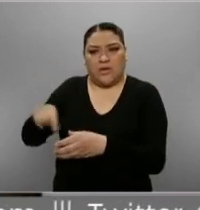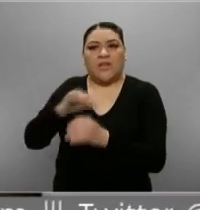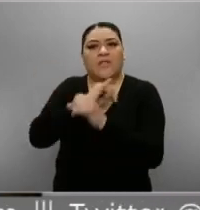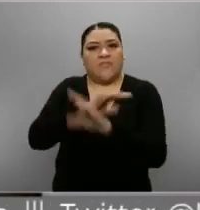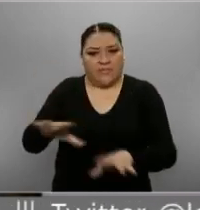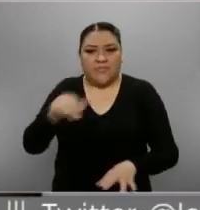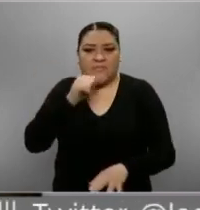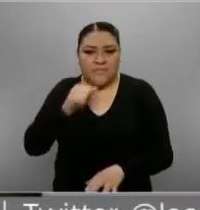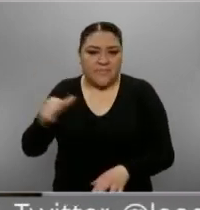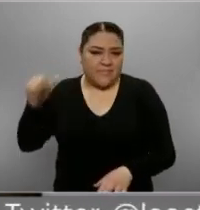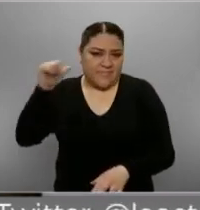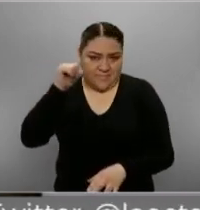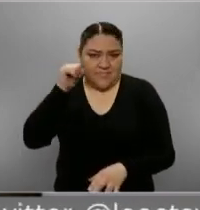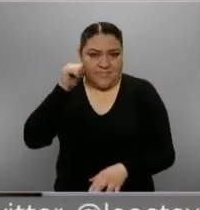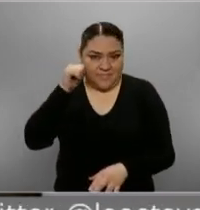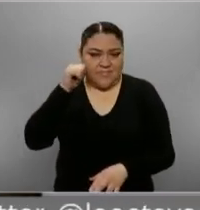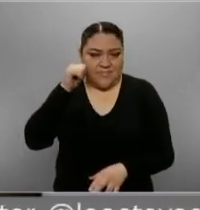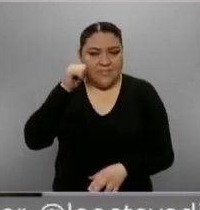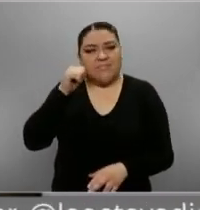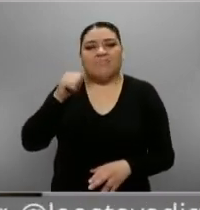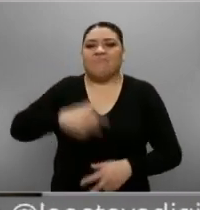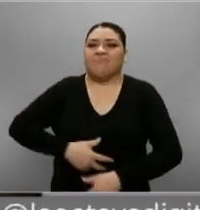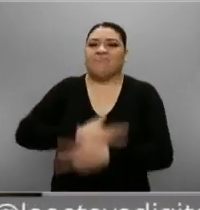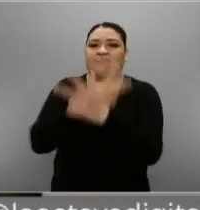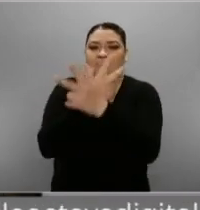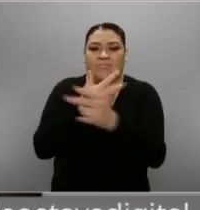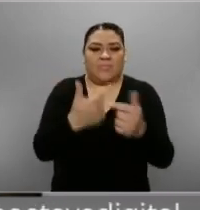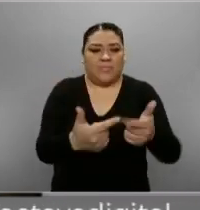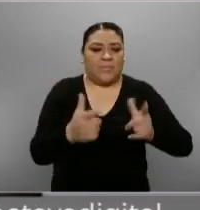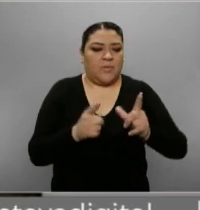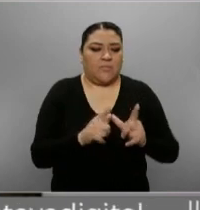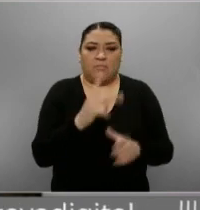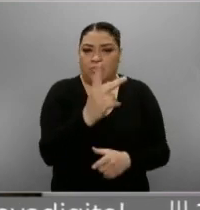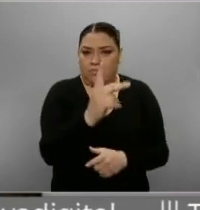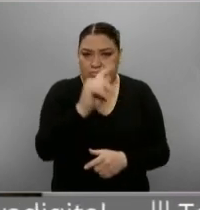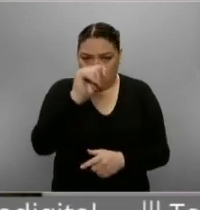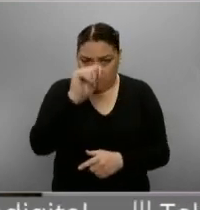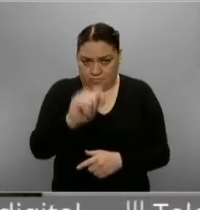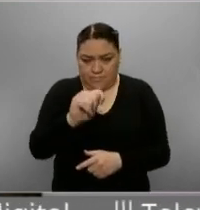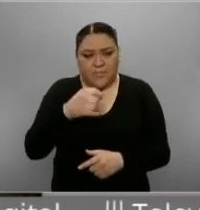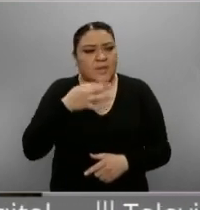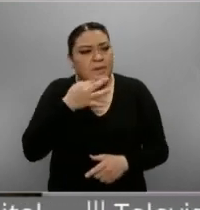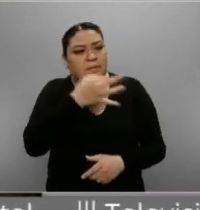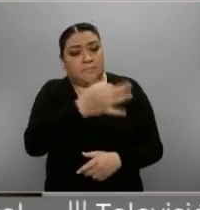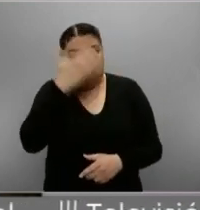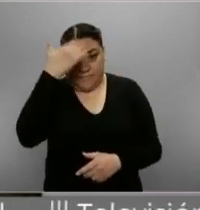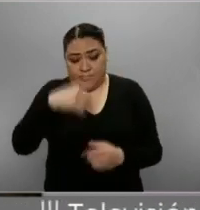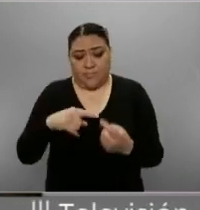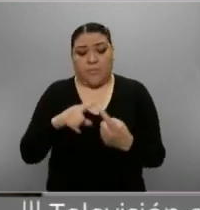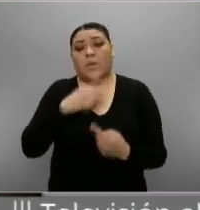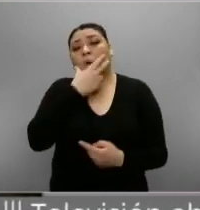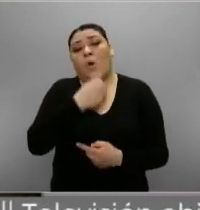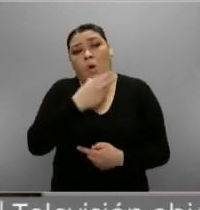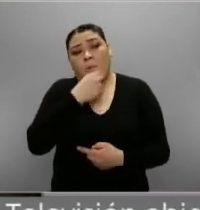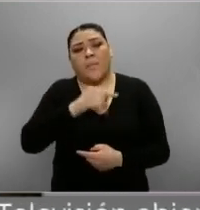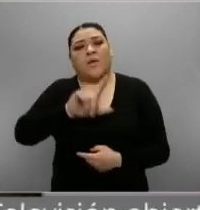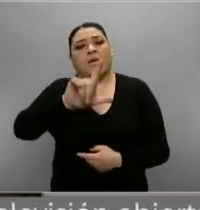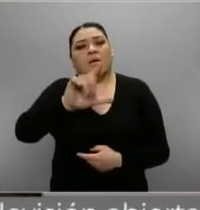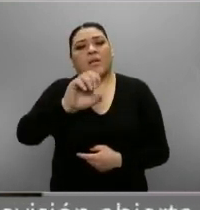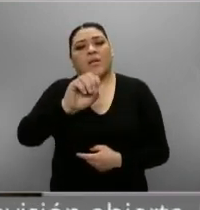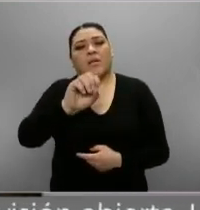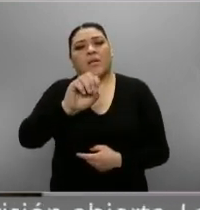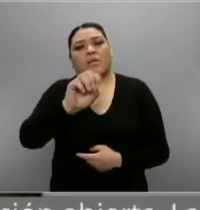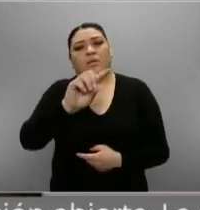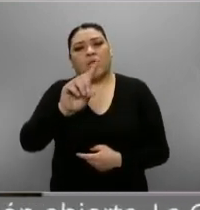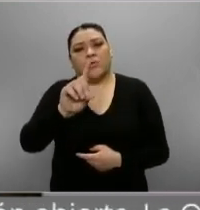en una videoconferencia que tuvo con diputados del Partido del Trabajo, que Emilio Lozoya en realidad recibió